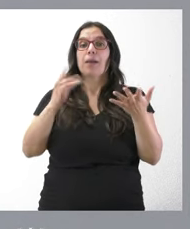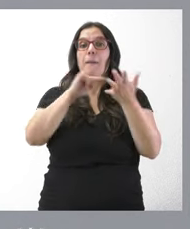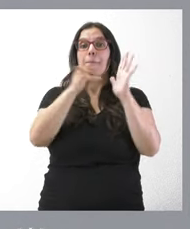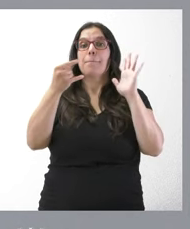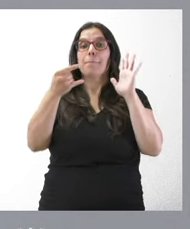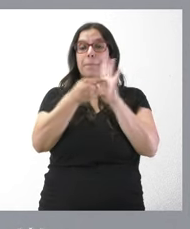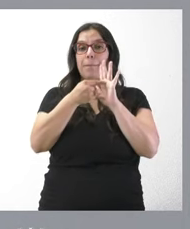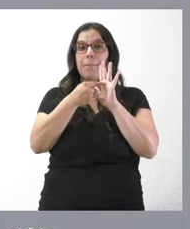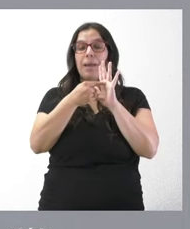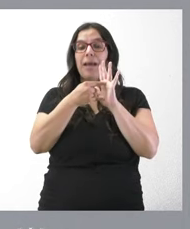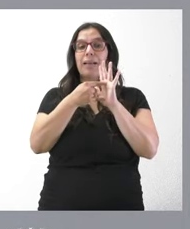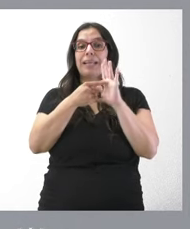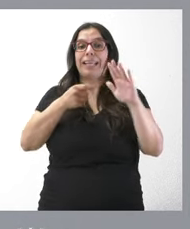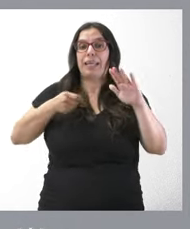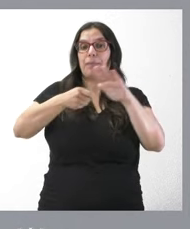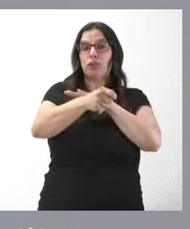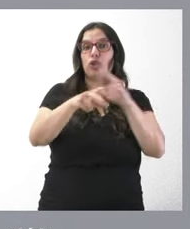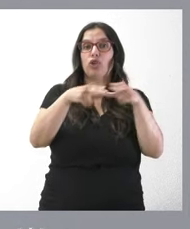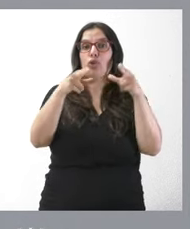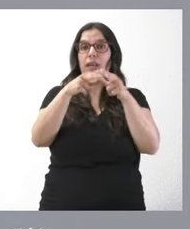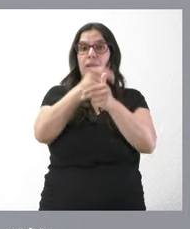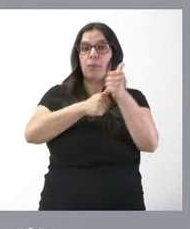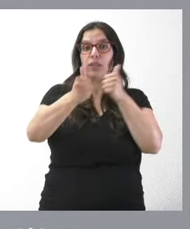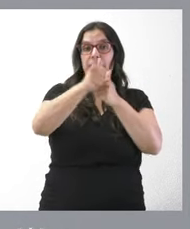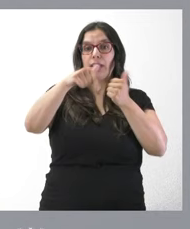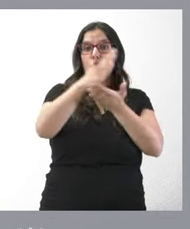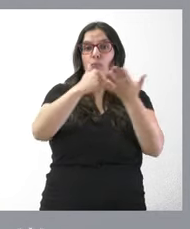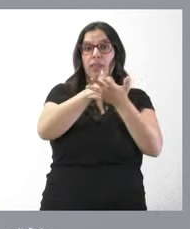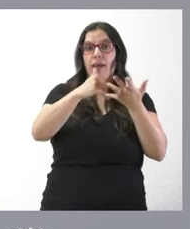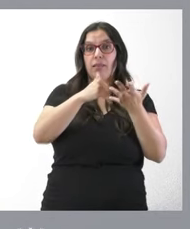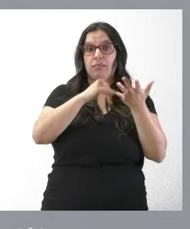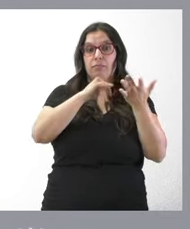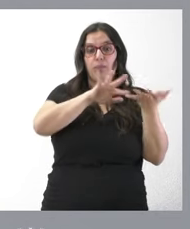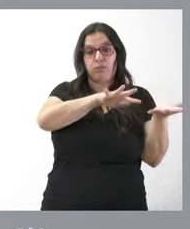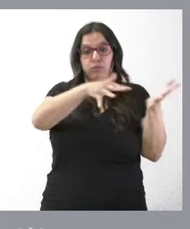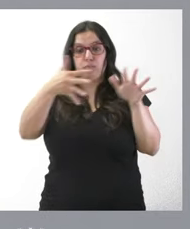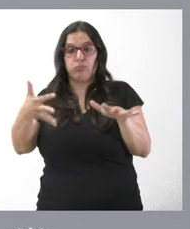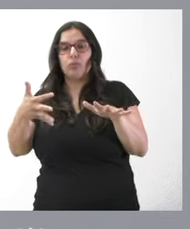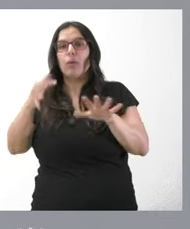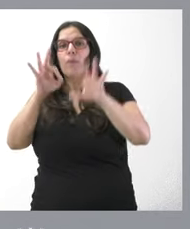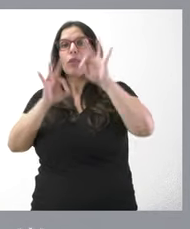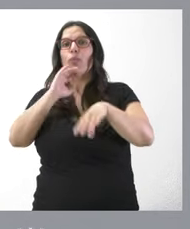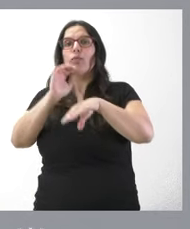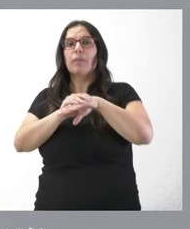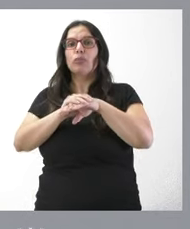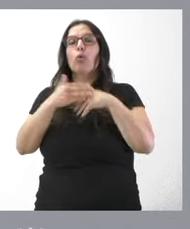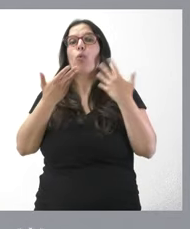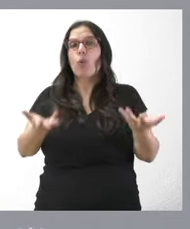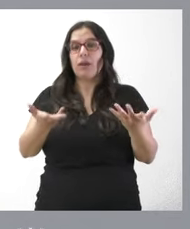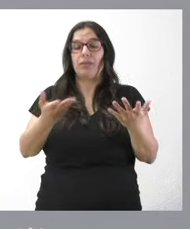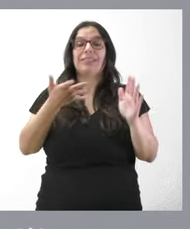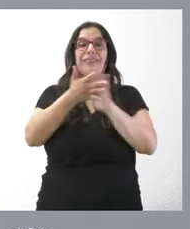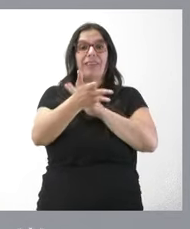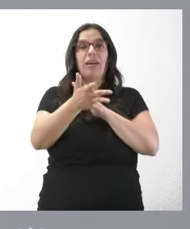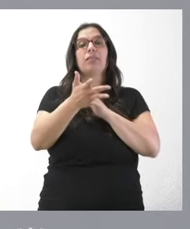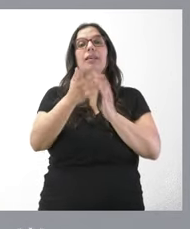de inversiones sociales prioritarios de nuestra comunidad autónoma. Esto es el conjunto de inversiones que están previstas en Castilla y en el